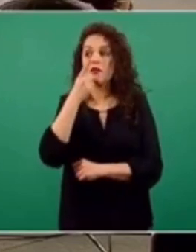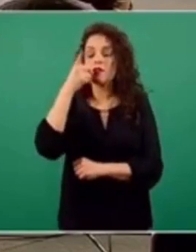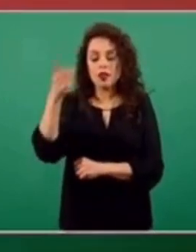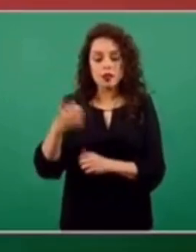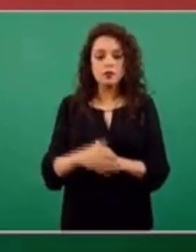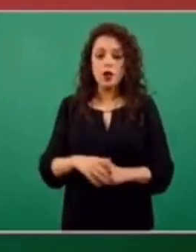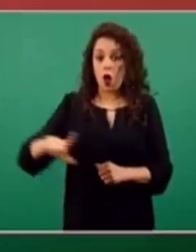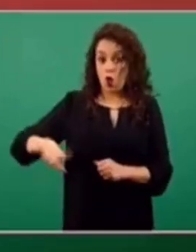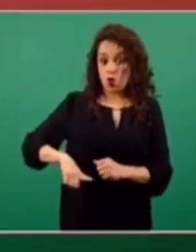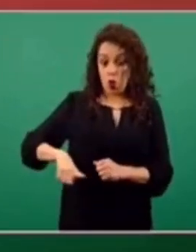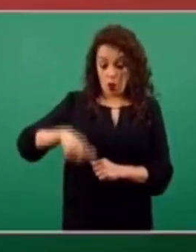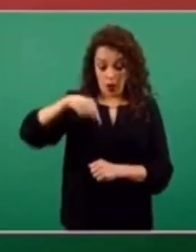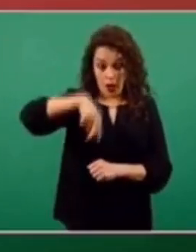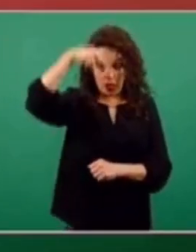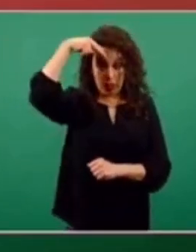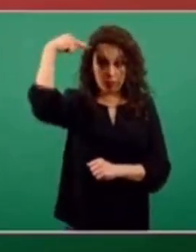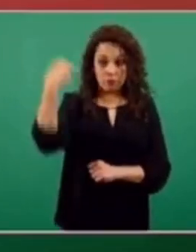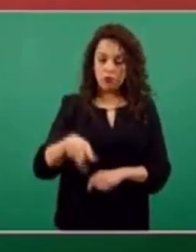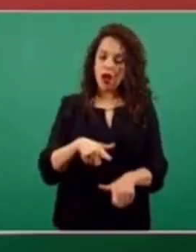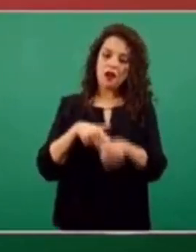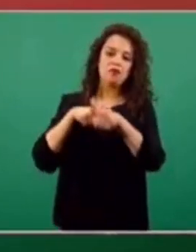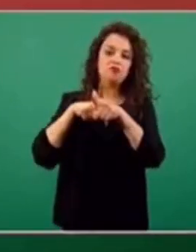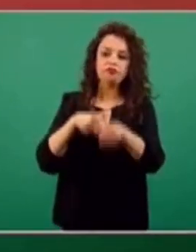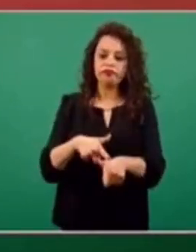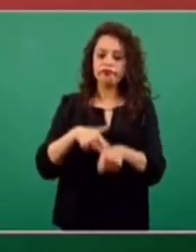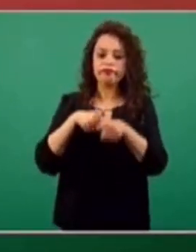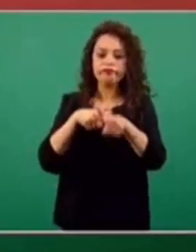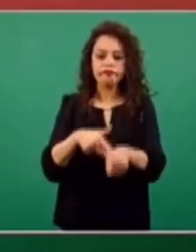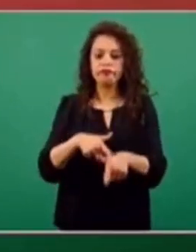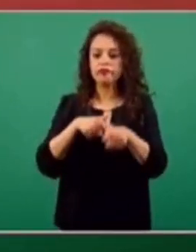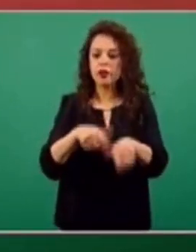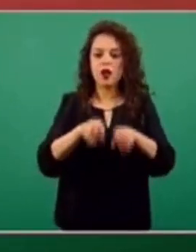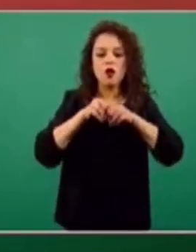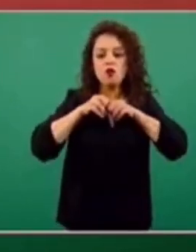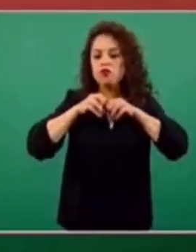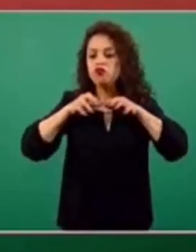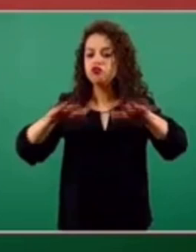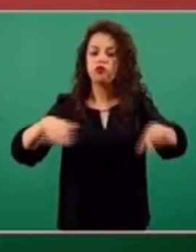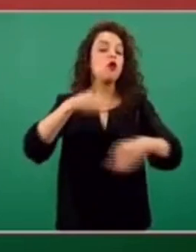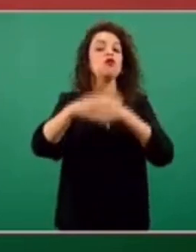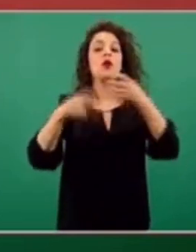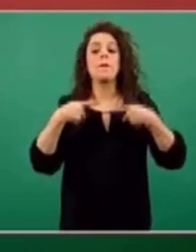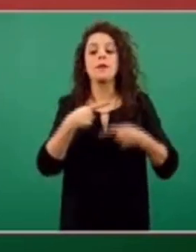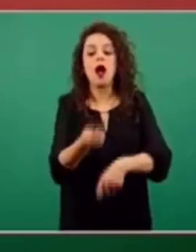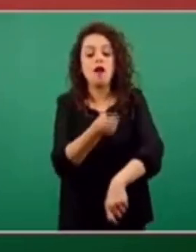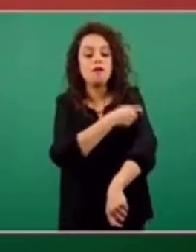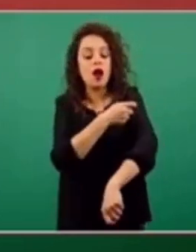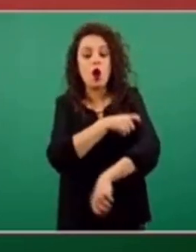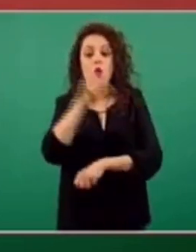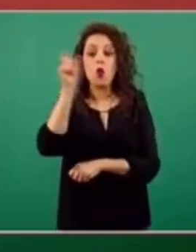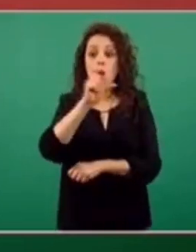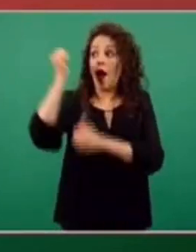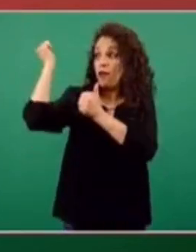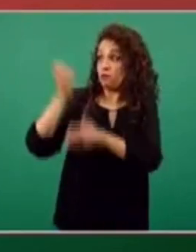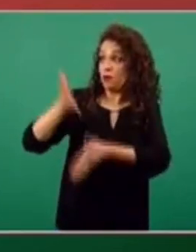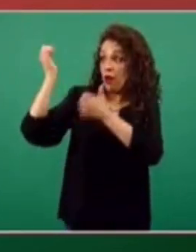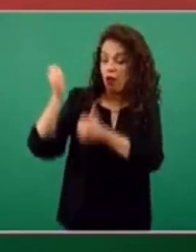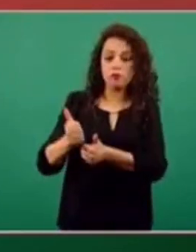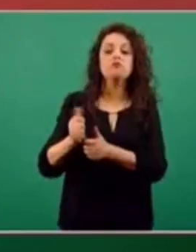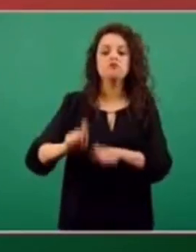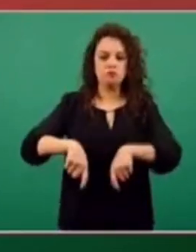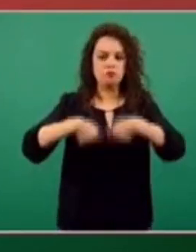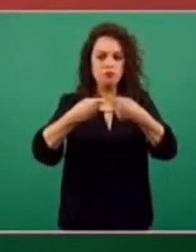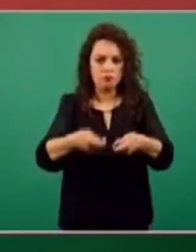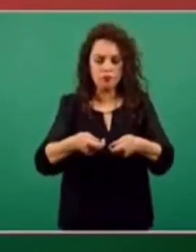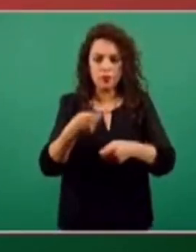el gobierno de México seguirá ampliando la cobertura vacunal en la medida en que vayamos teniendo vacunas, pero no nos estorba en